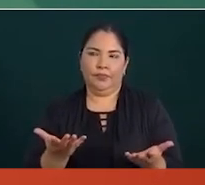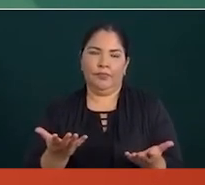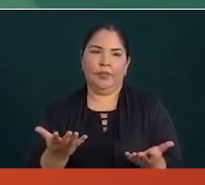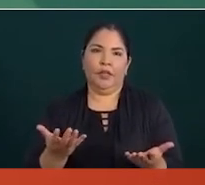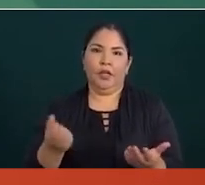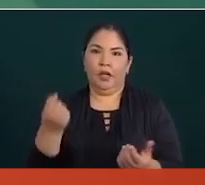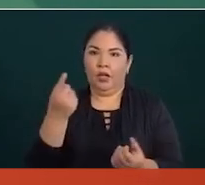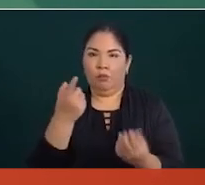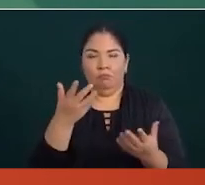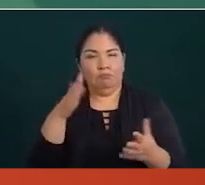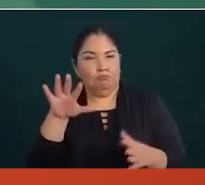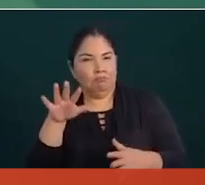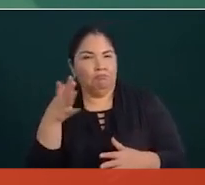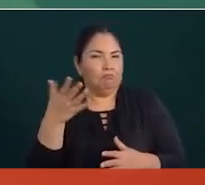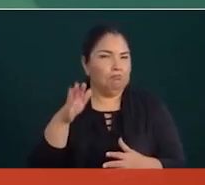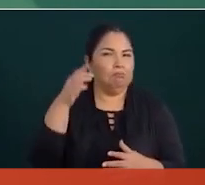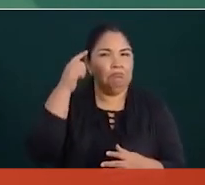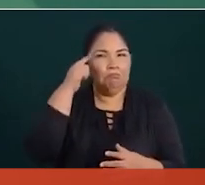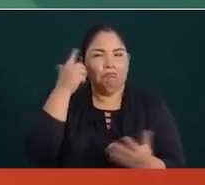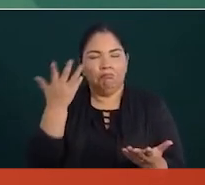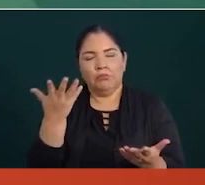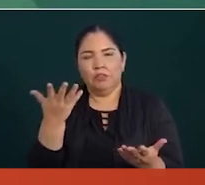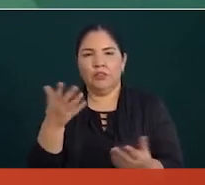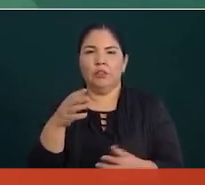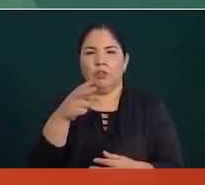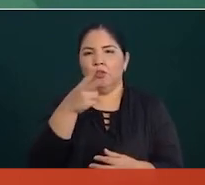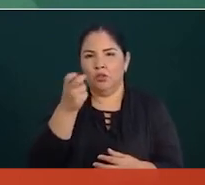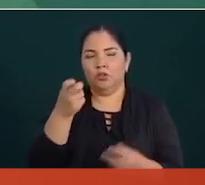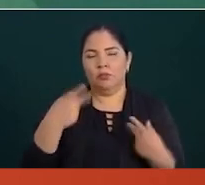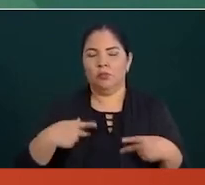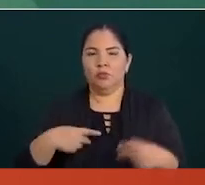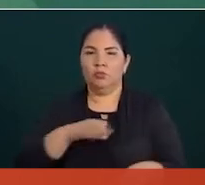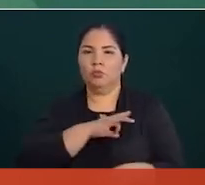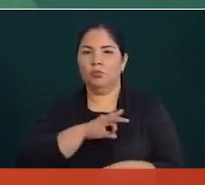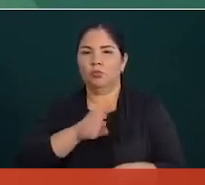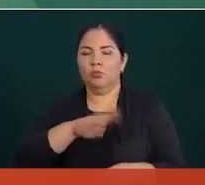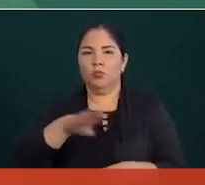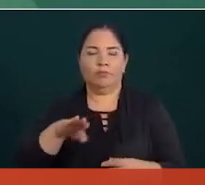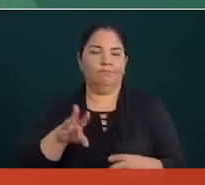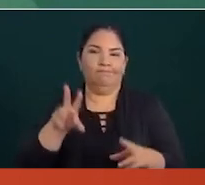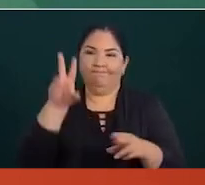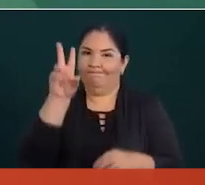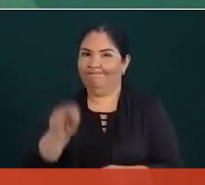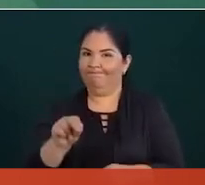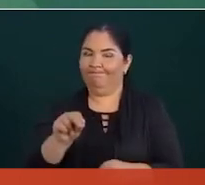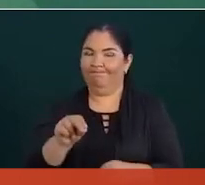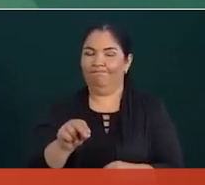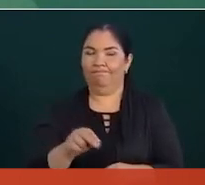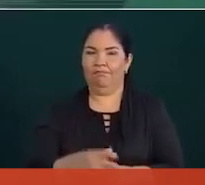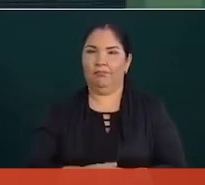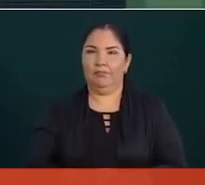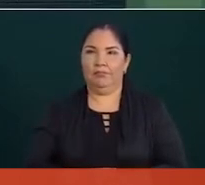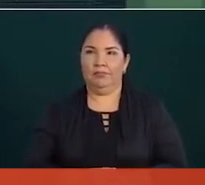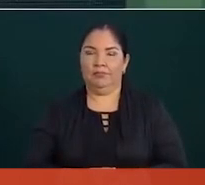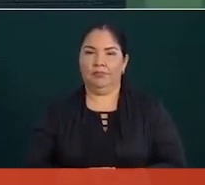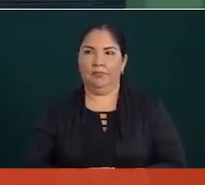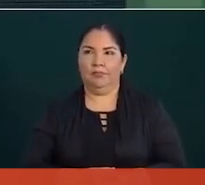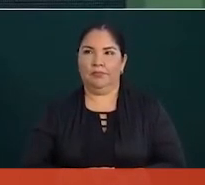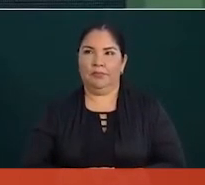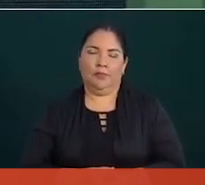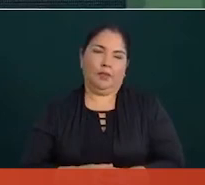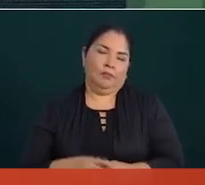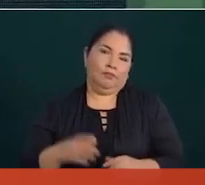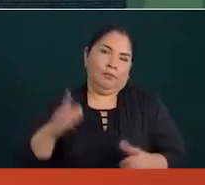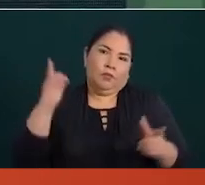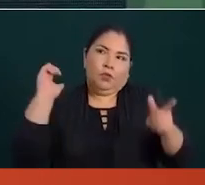la estimación que se hizo en ese momento y dije no y